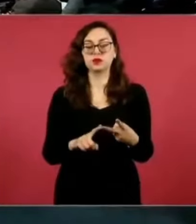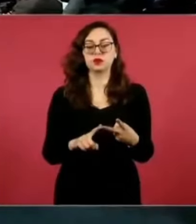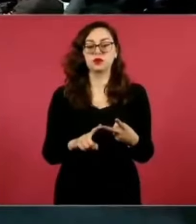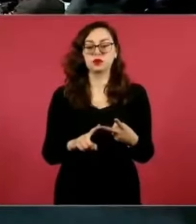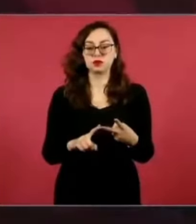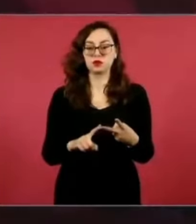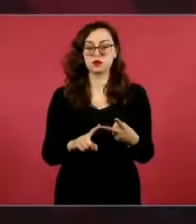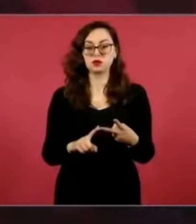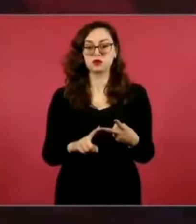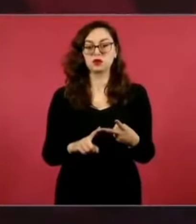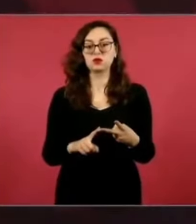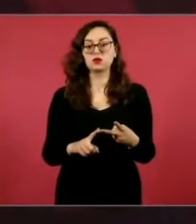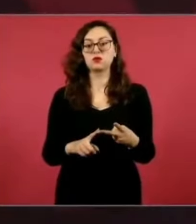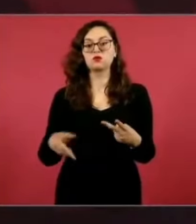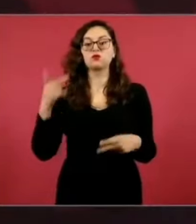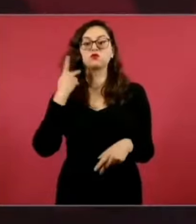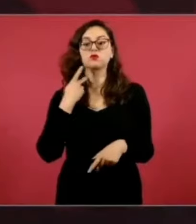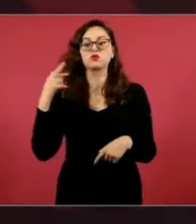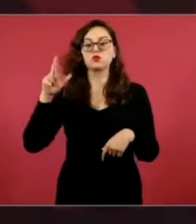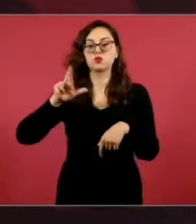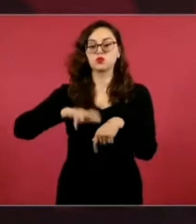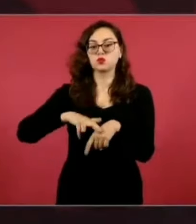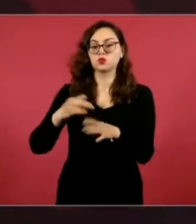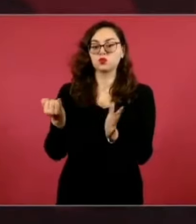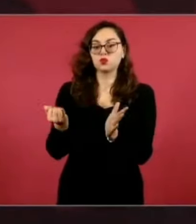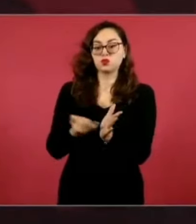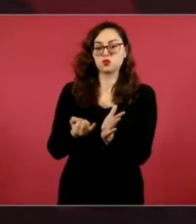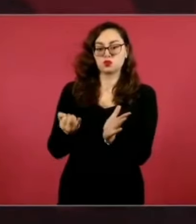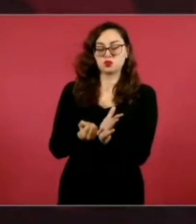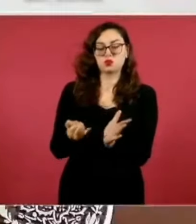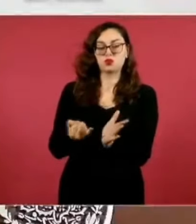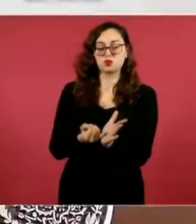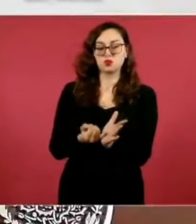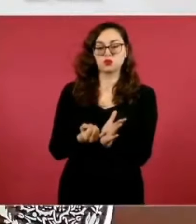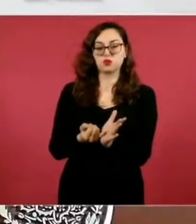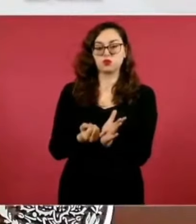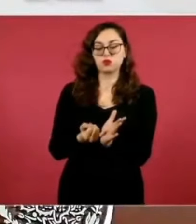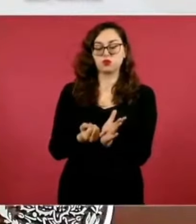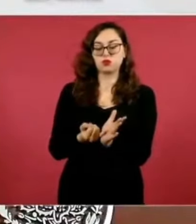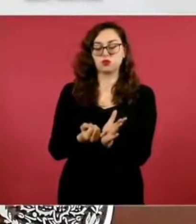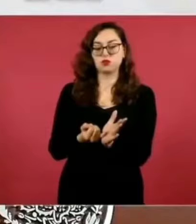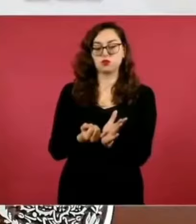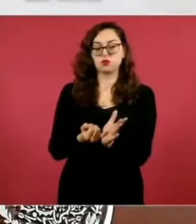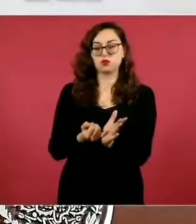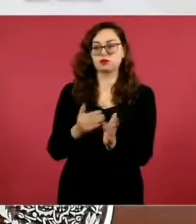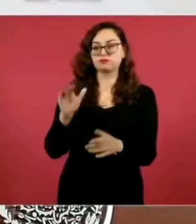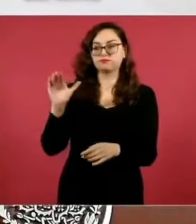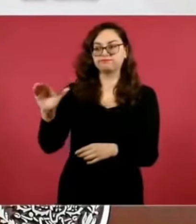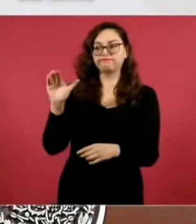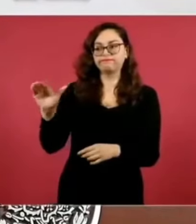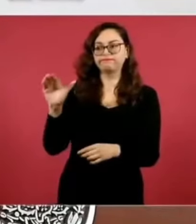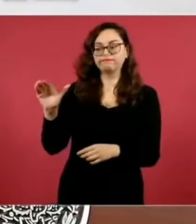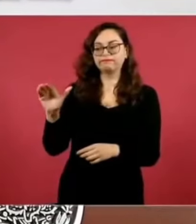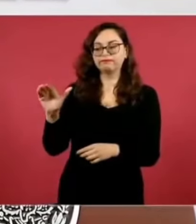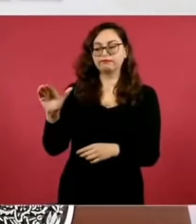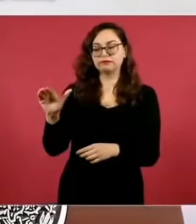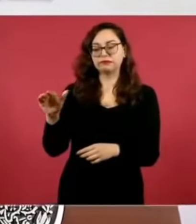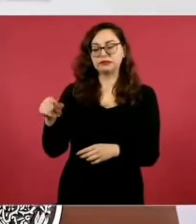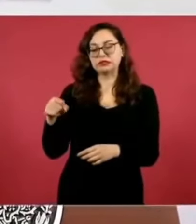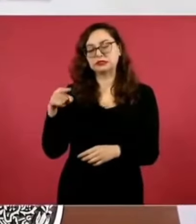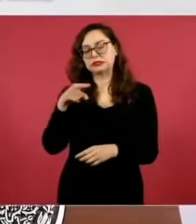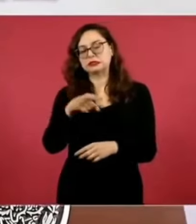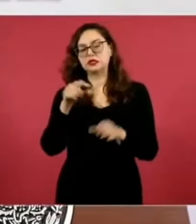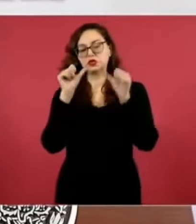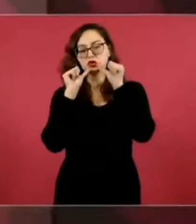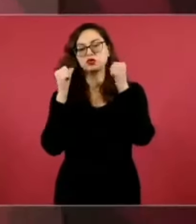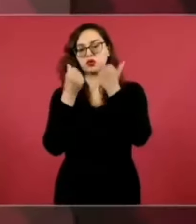fiscal que lleve a cabo una revisión